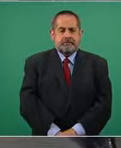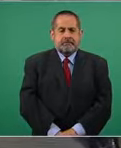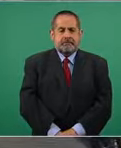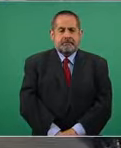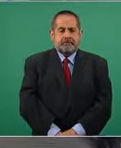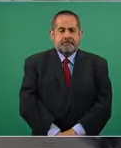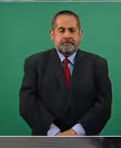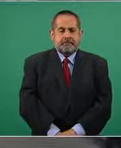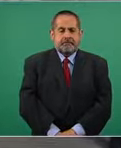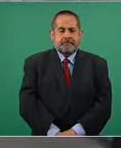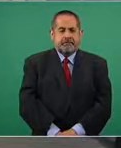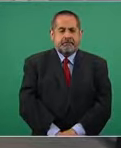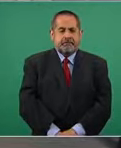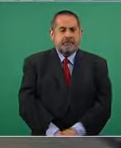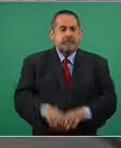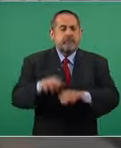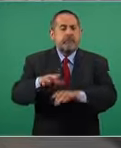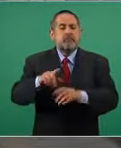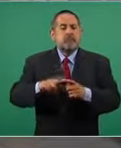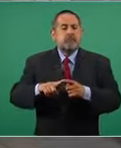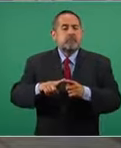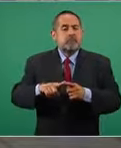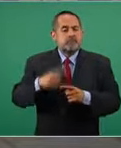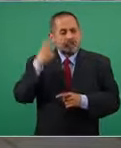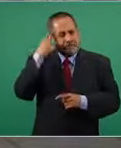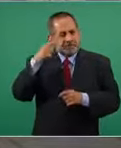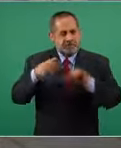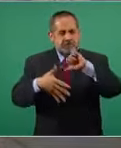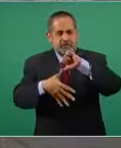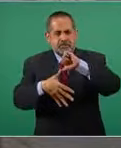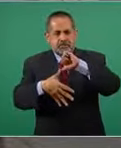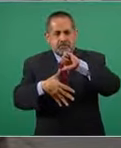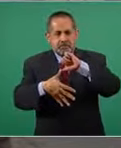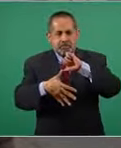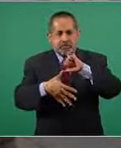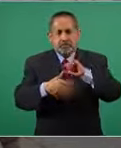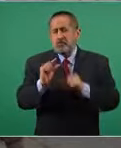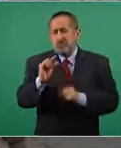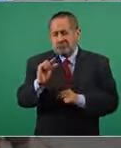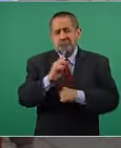en el caso en América latina muy pocos países